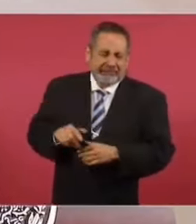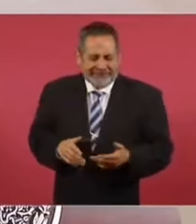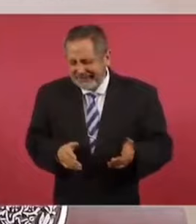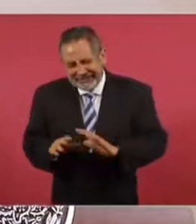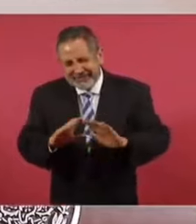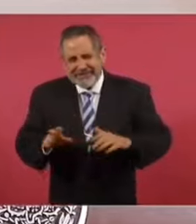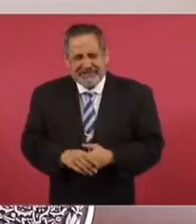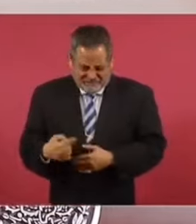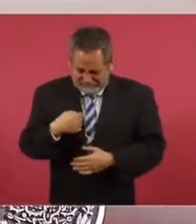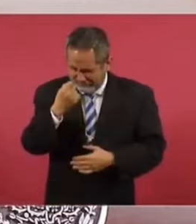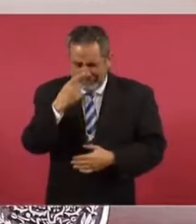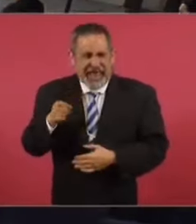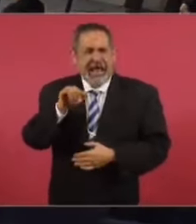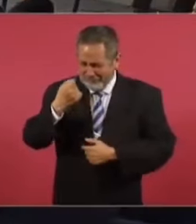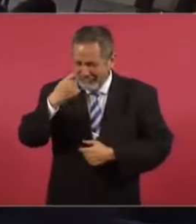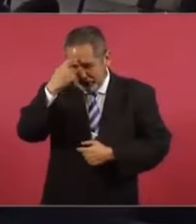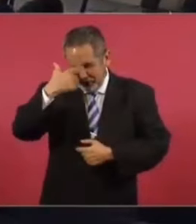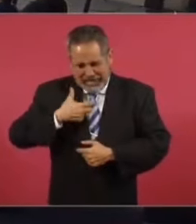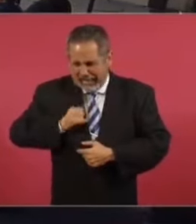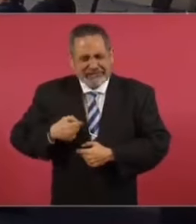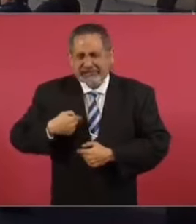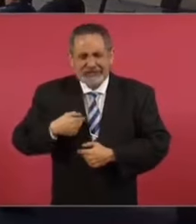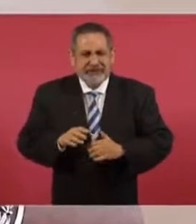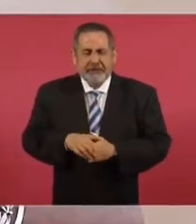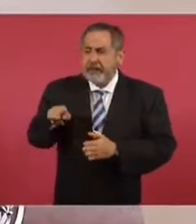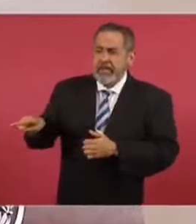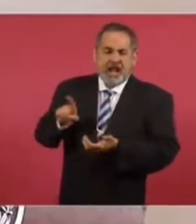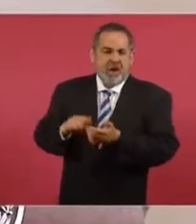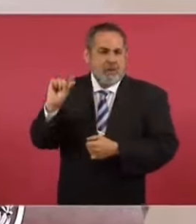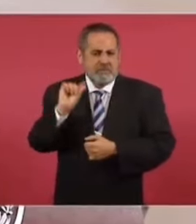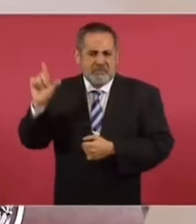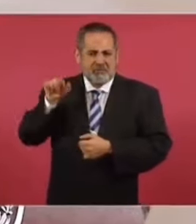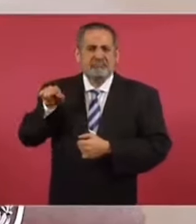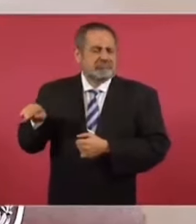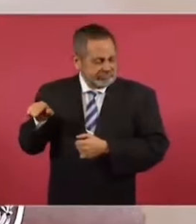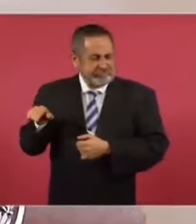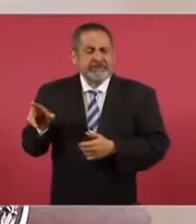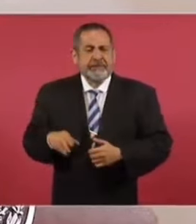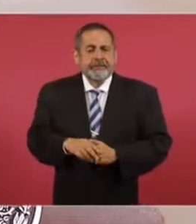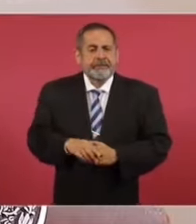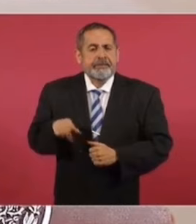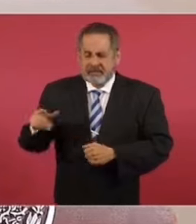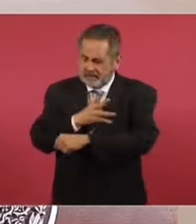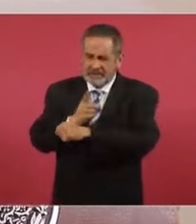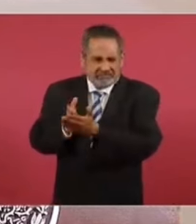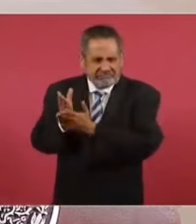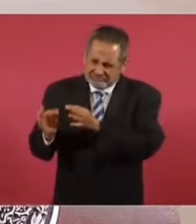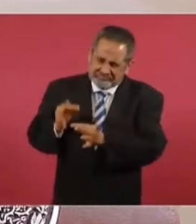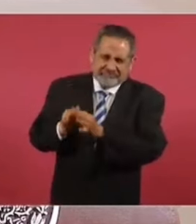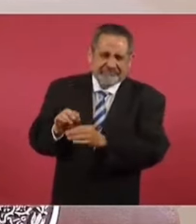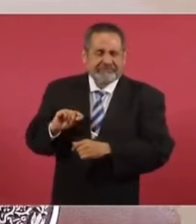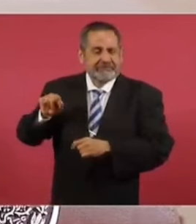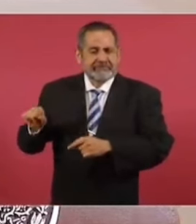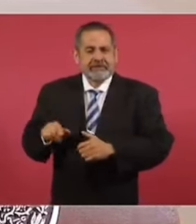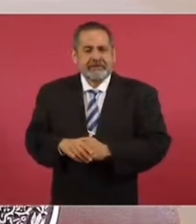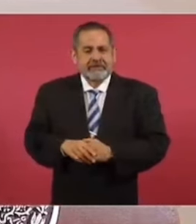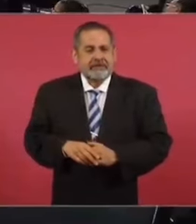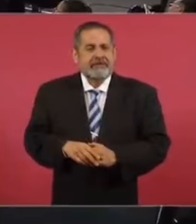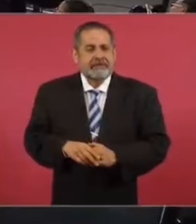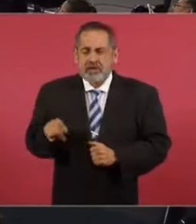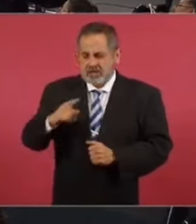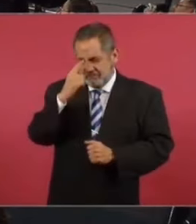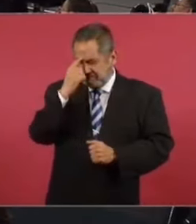No, es así, Jesús no tiene nada que ver. Jesús es un profesional, es una gente íntegra, honesta, un hombre